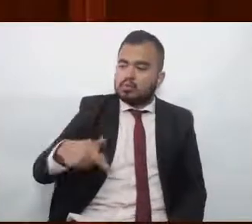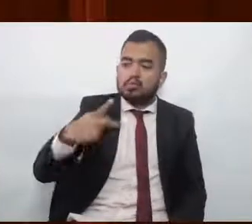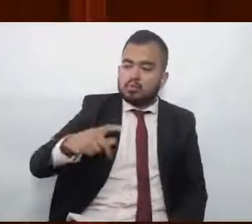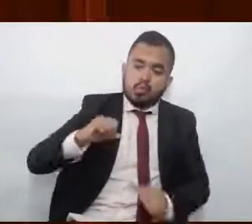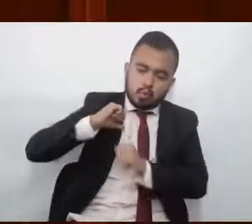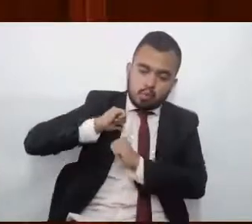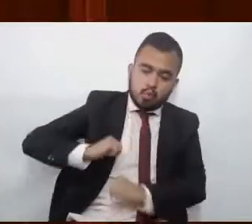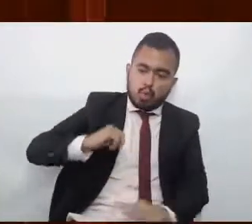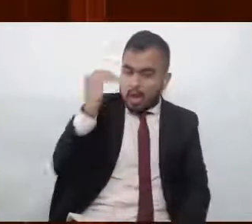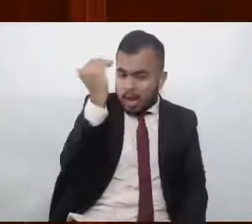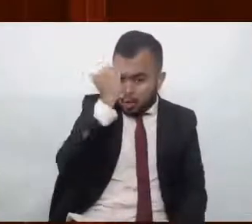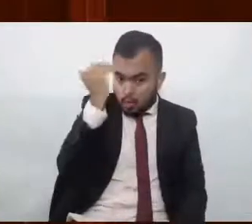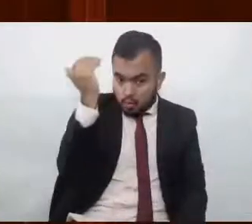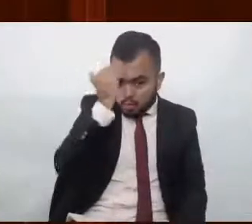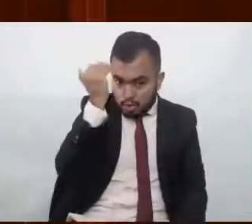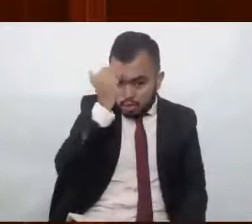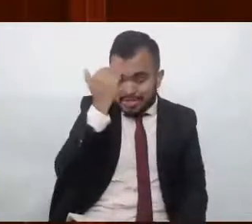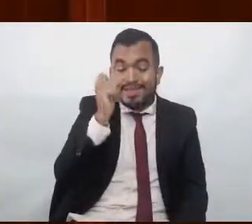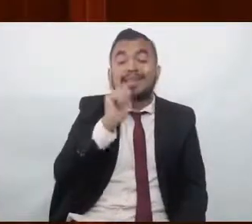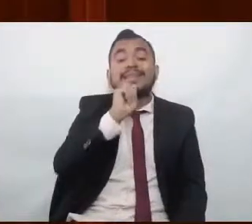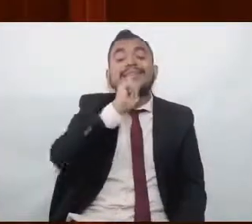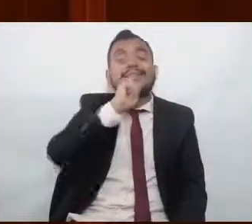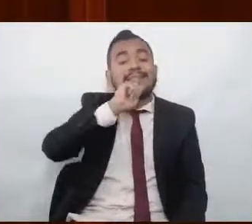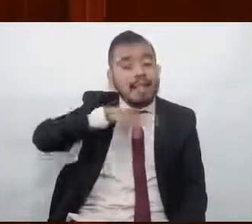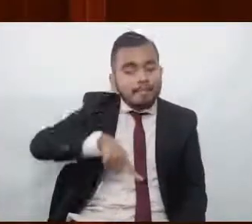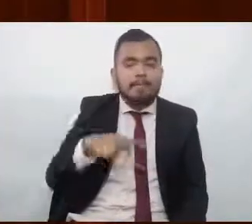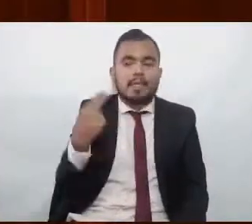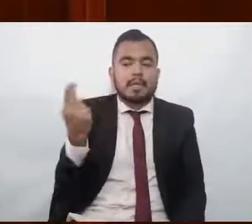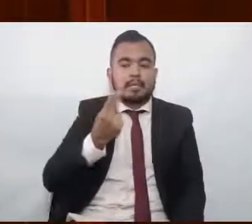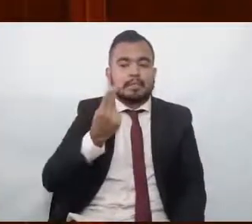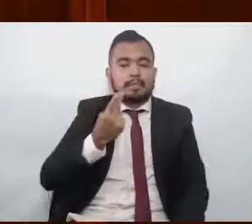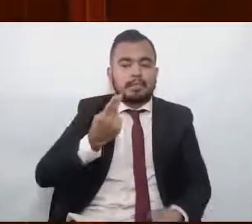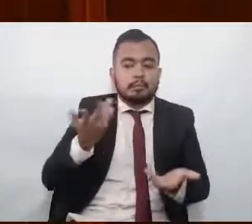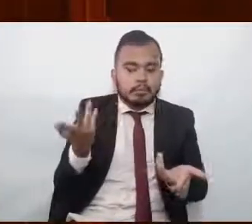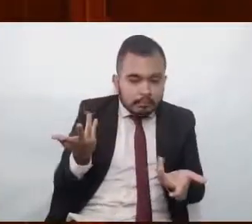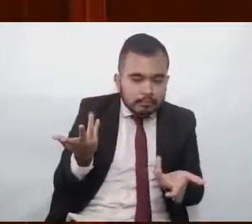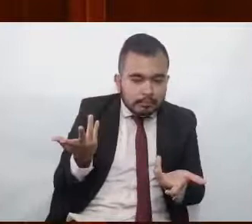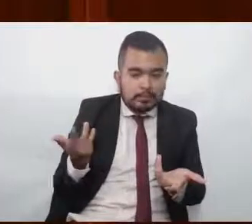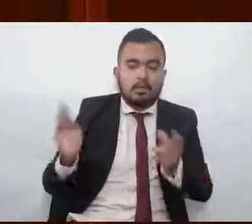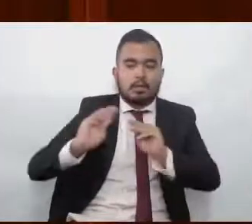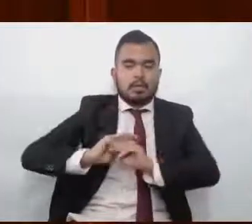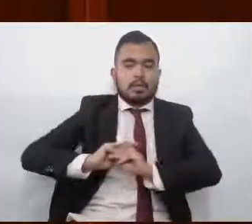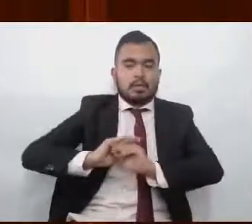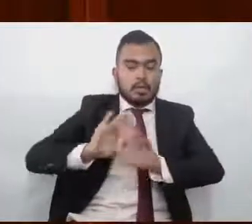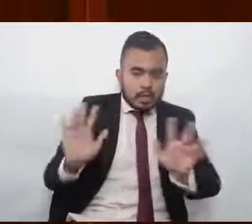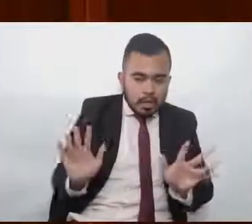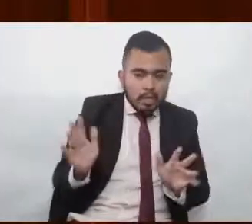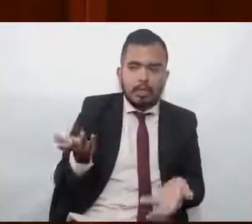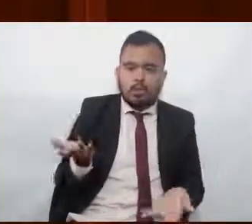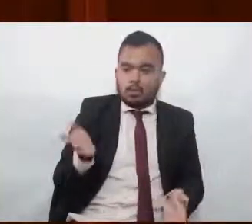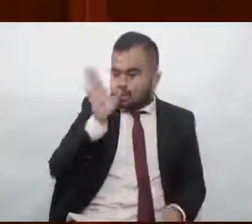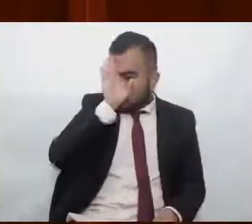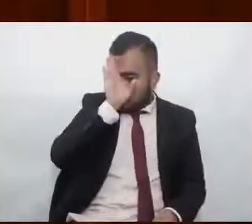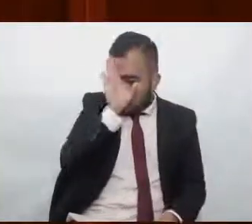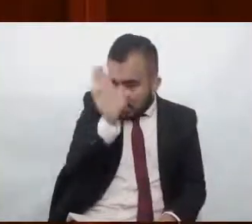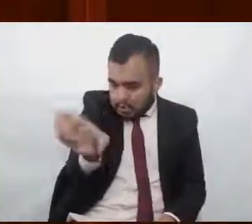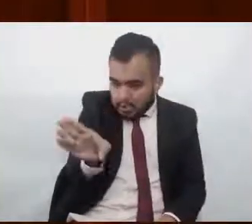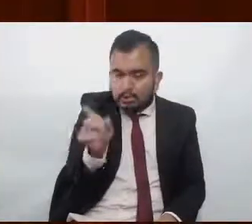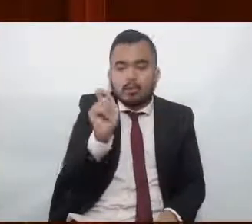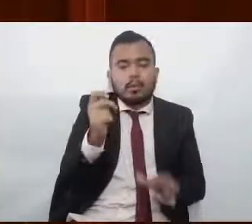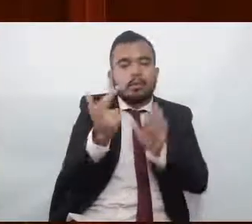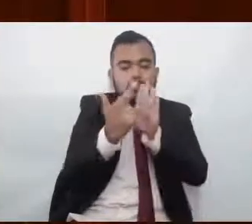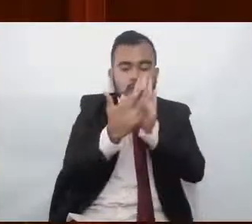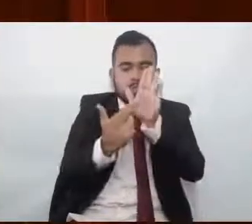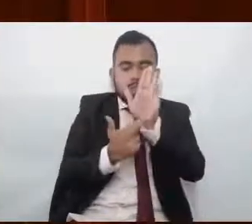también sean vistas de manera clara, directa, que están sujetas también a los principios establecidos